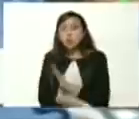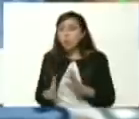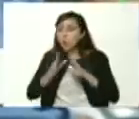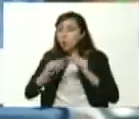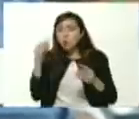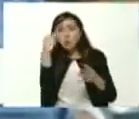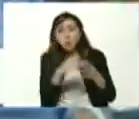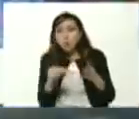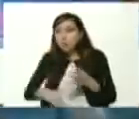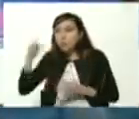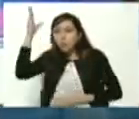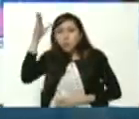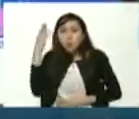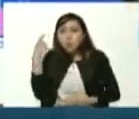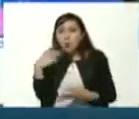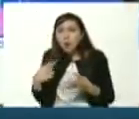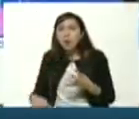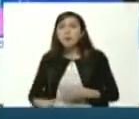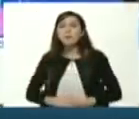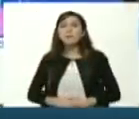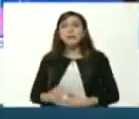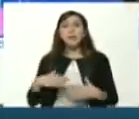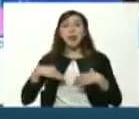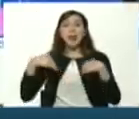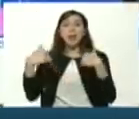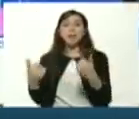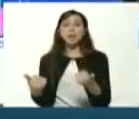áreas del conocimiento de la salud